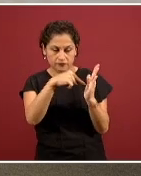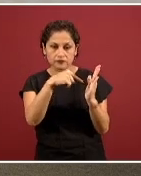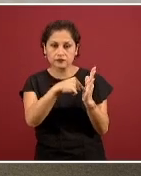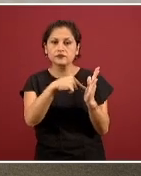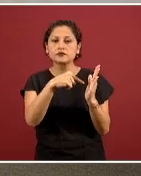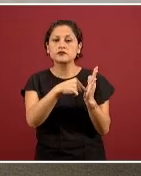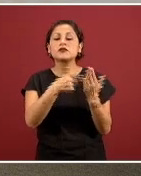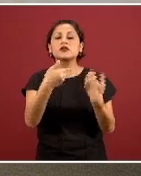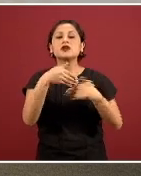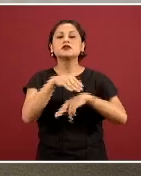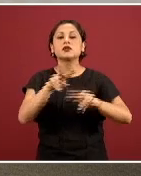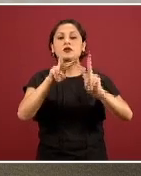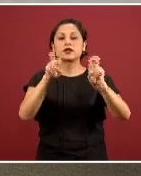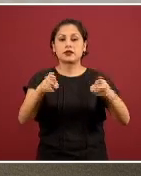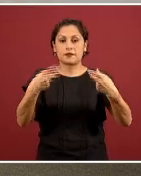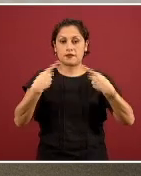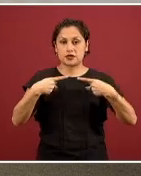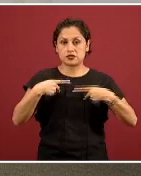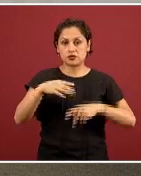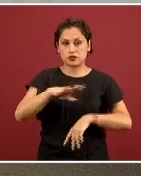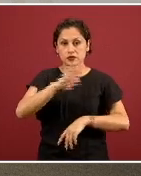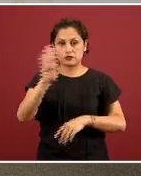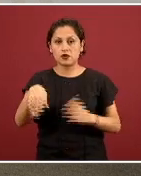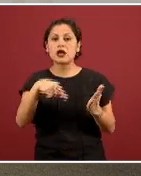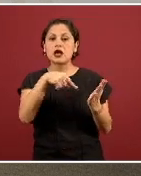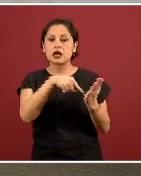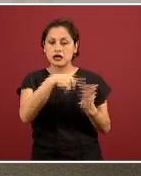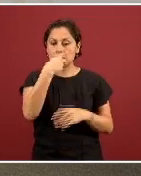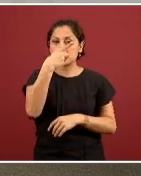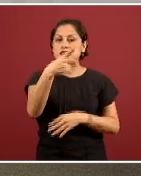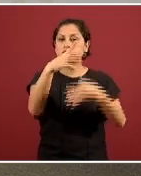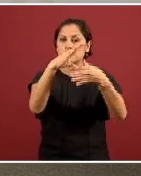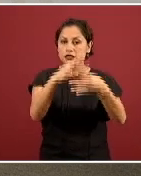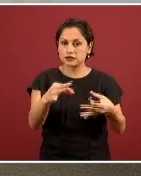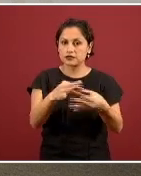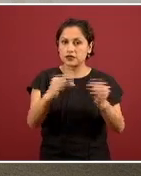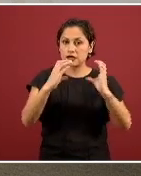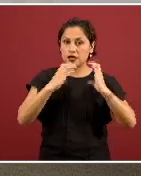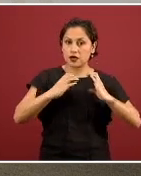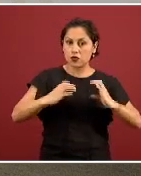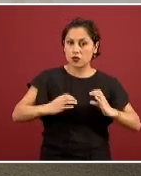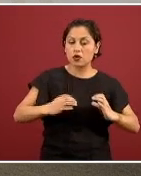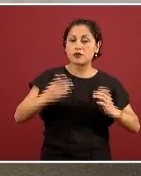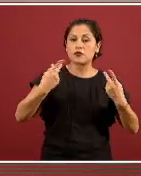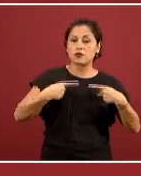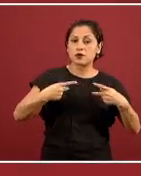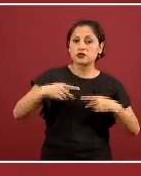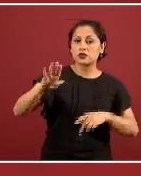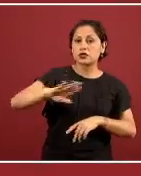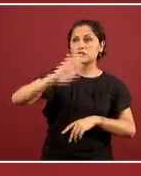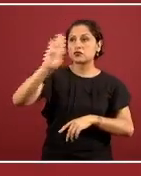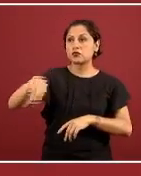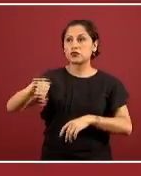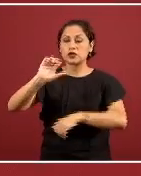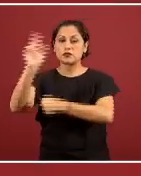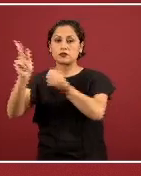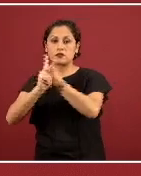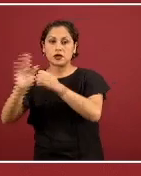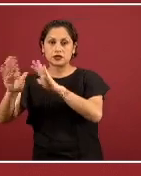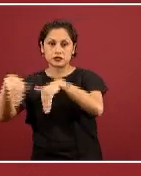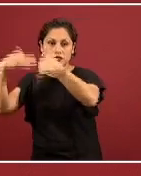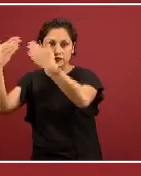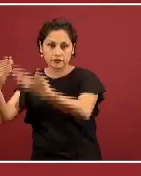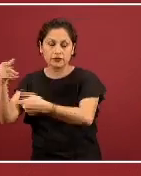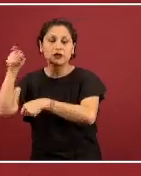personas que han fallecido hay un capítulo que habla de la repatriación en su momento de cadáveres, es decir, está incluido dentro de este